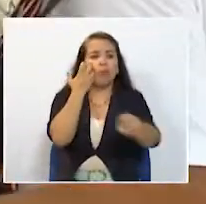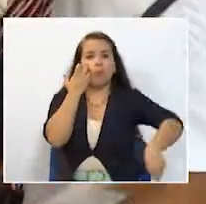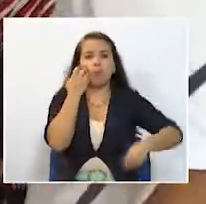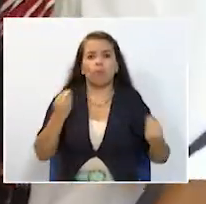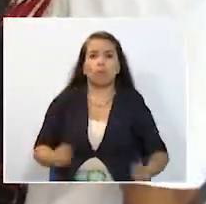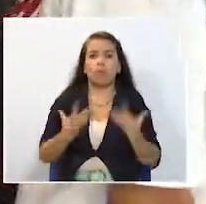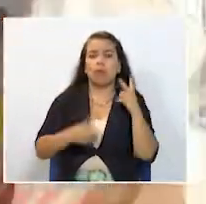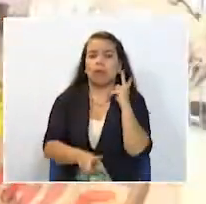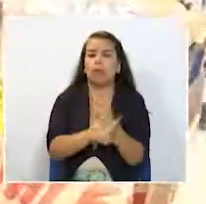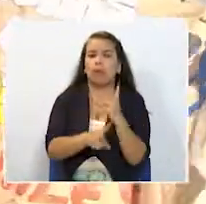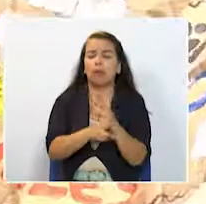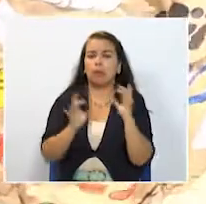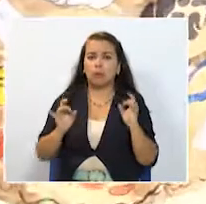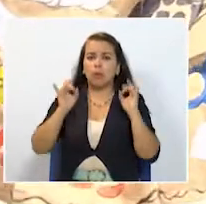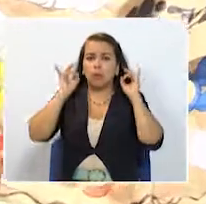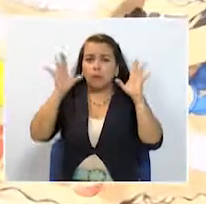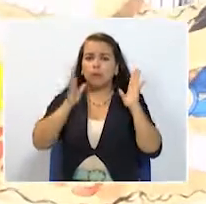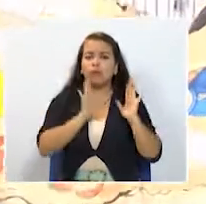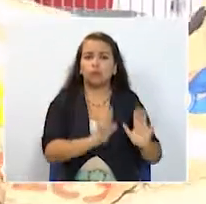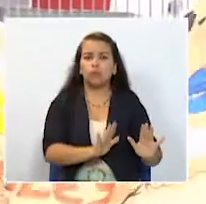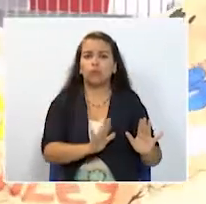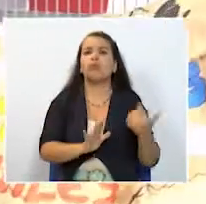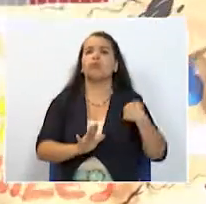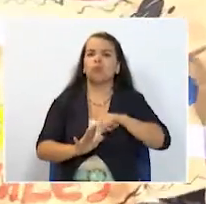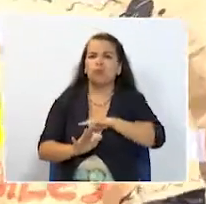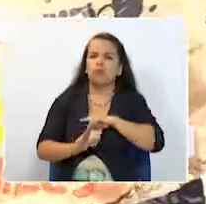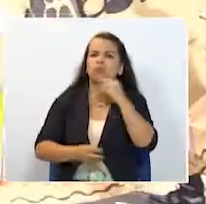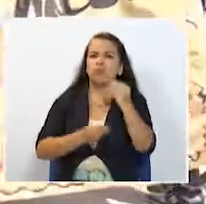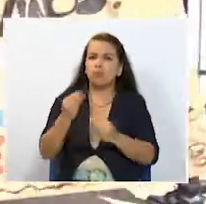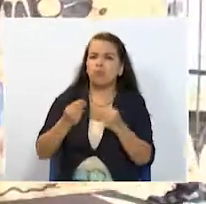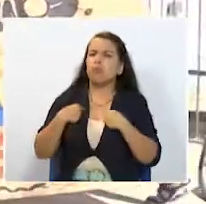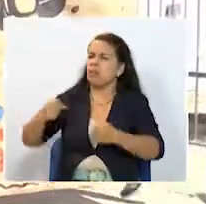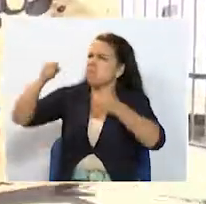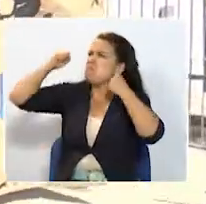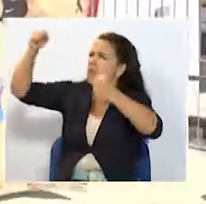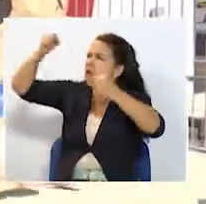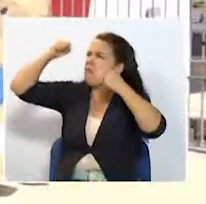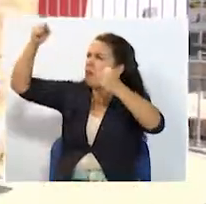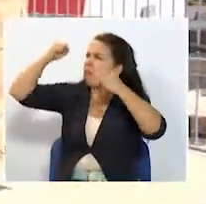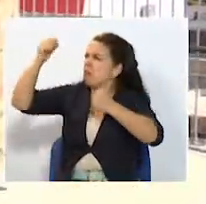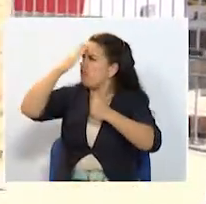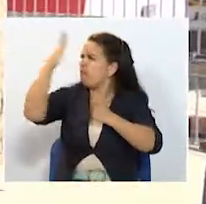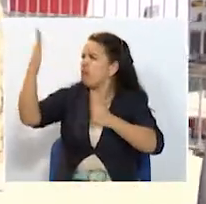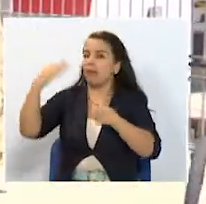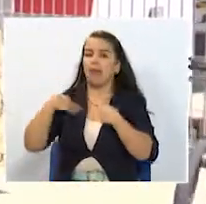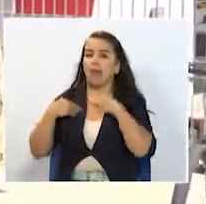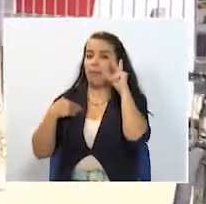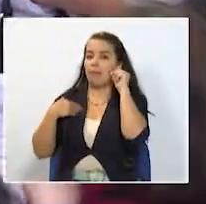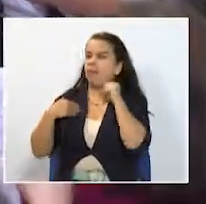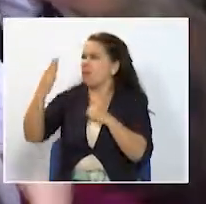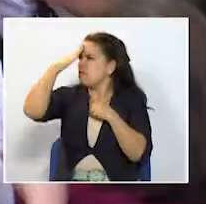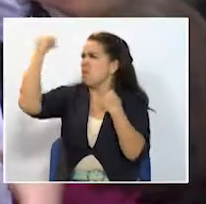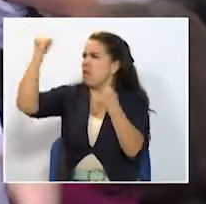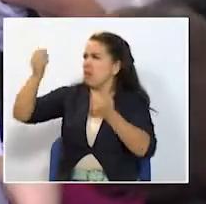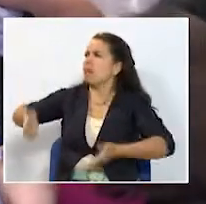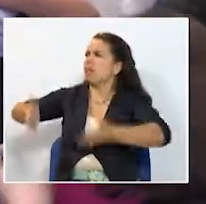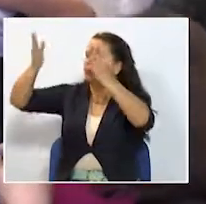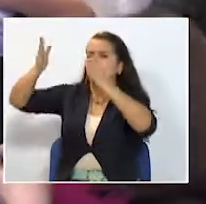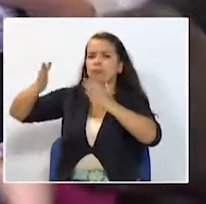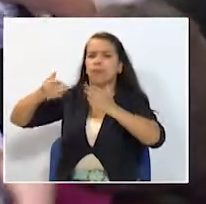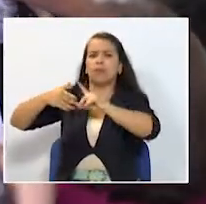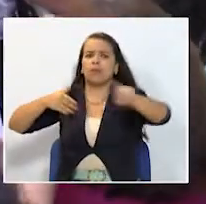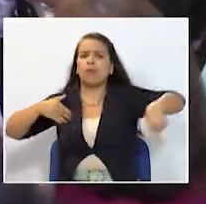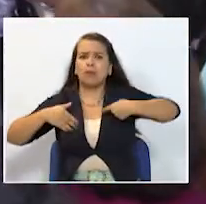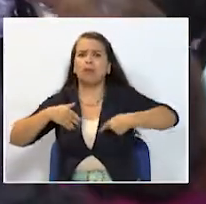riesgo por la falta de tratamientos y medicamentos protestaron en las instalaciones de Café Salud en Pereira pidiendo una mejor atención para sus hijos denuncian que son